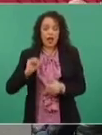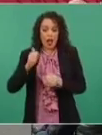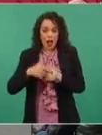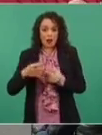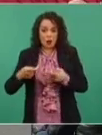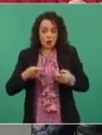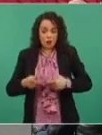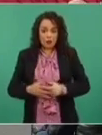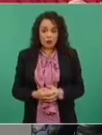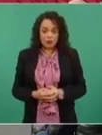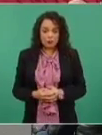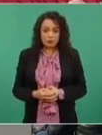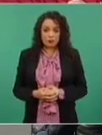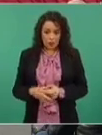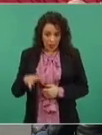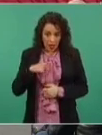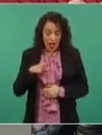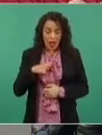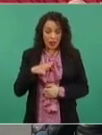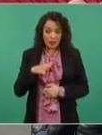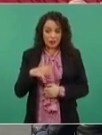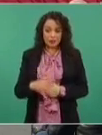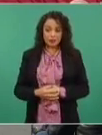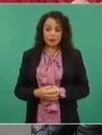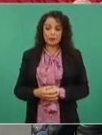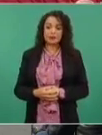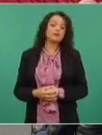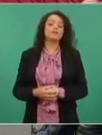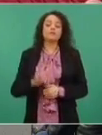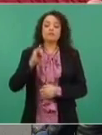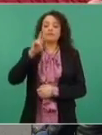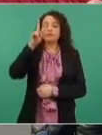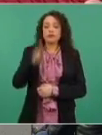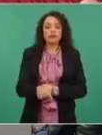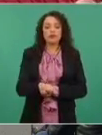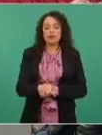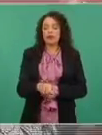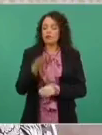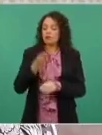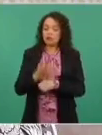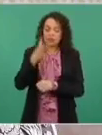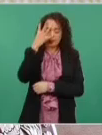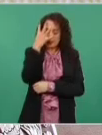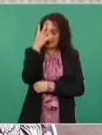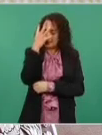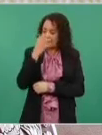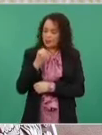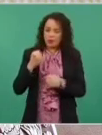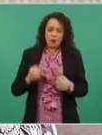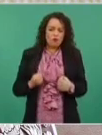Es muy lamentable lo que sucedió, muy impactante, muy triste,